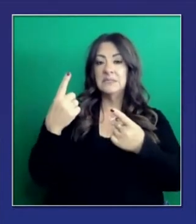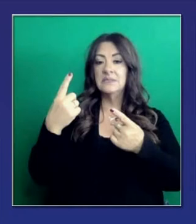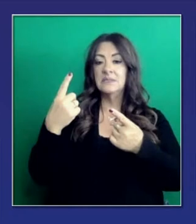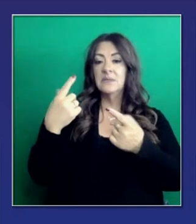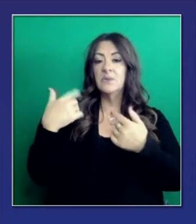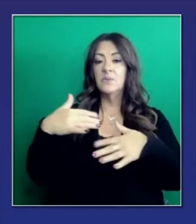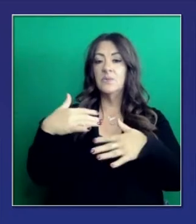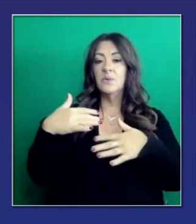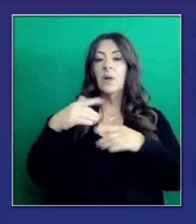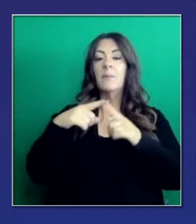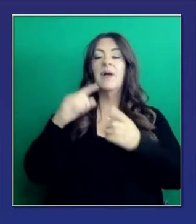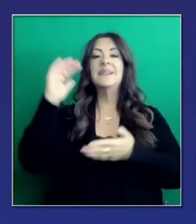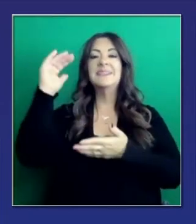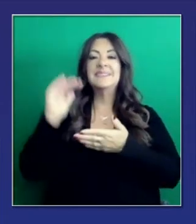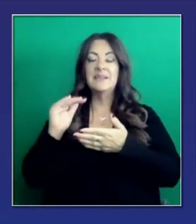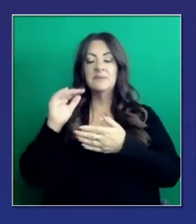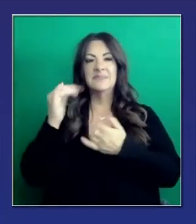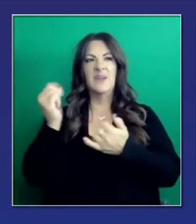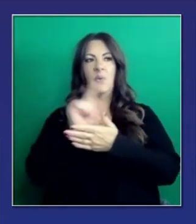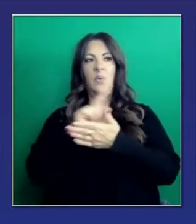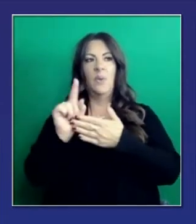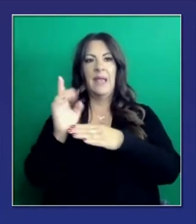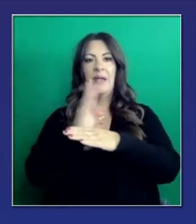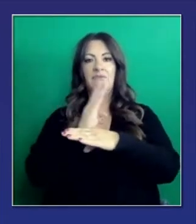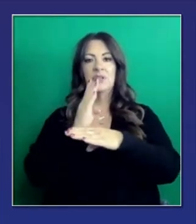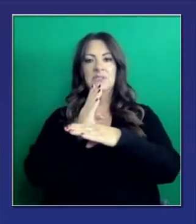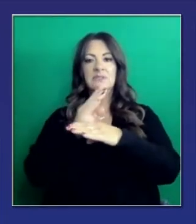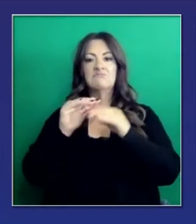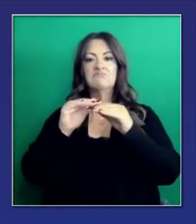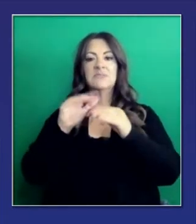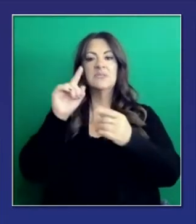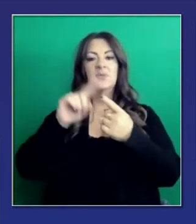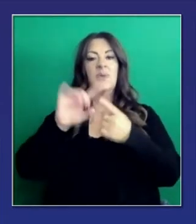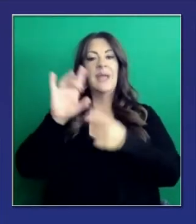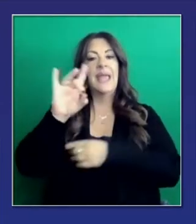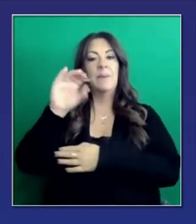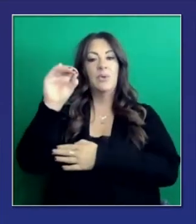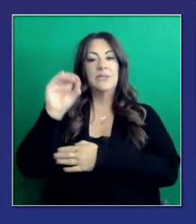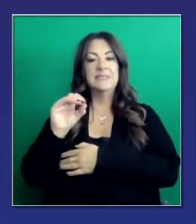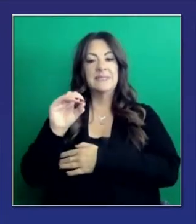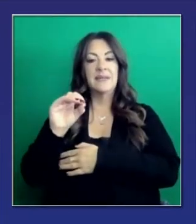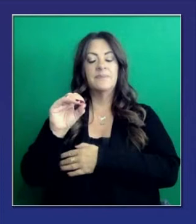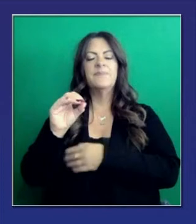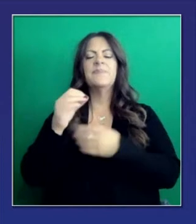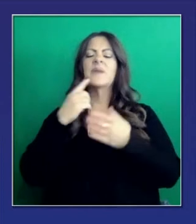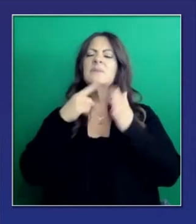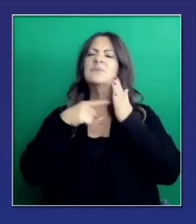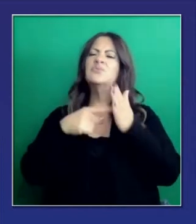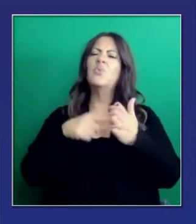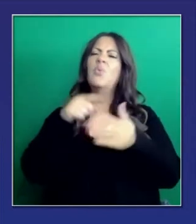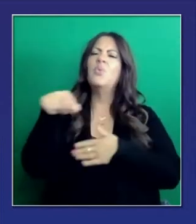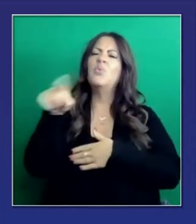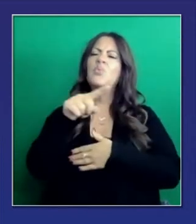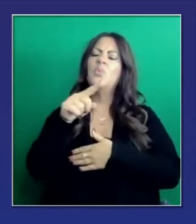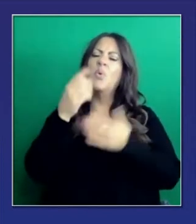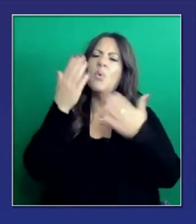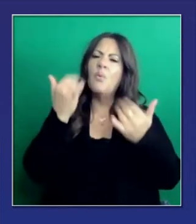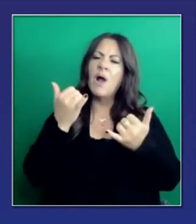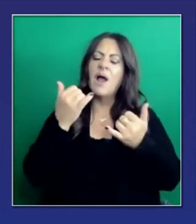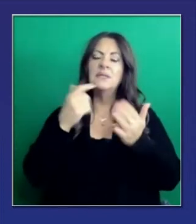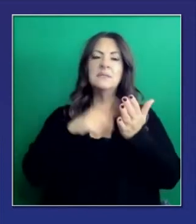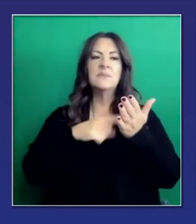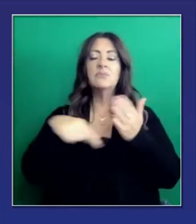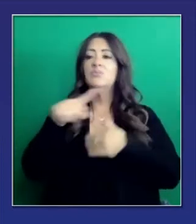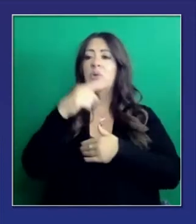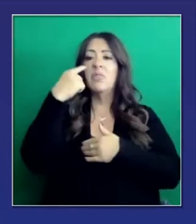Pero la tasa de 7% bajó al 8% en el estado, y quiero que lo vean en perspectiva. La gente pregunta con frecuencia o tal vez no